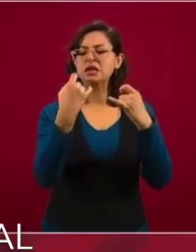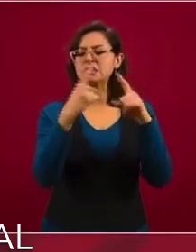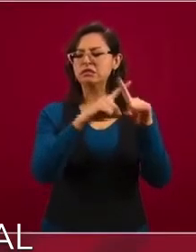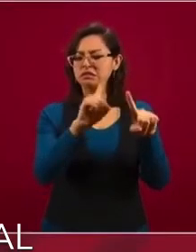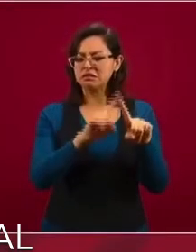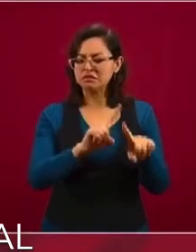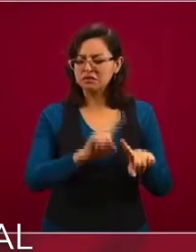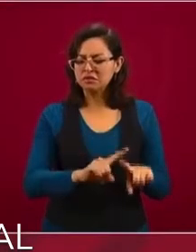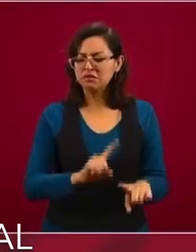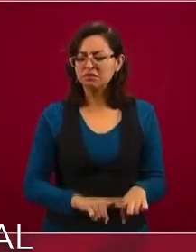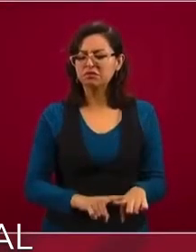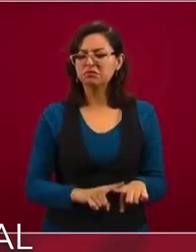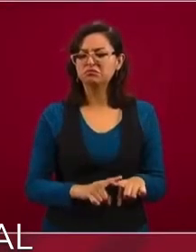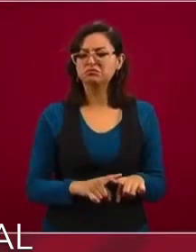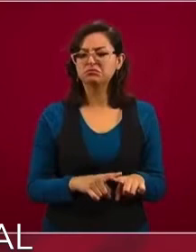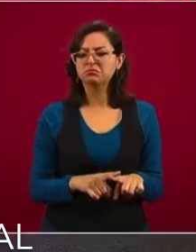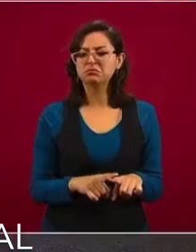han